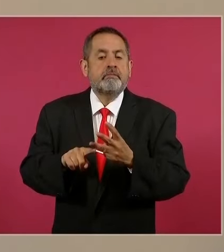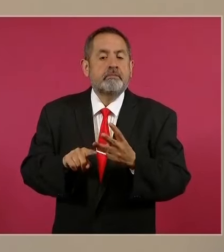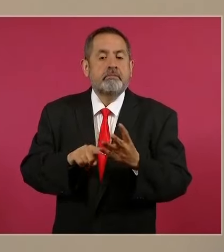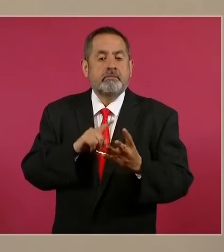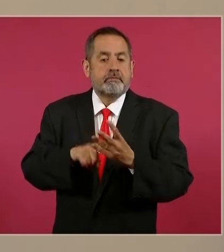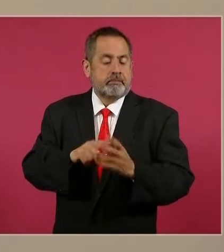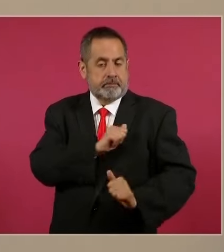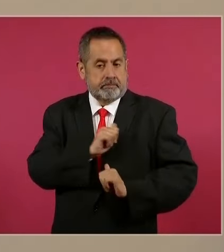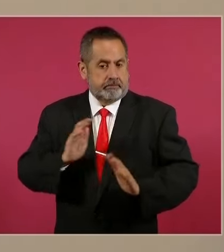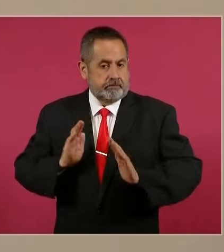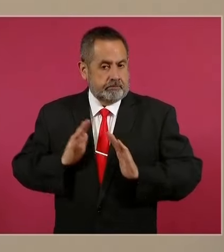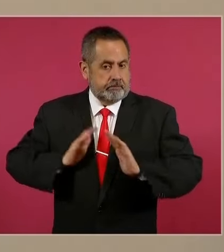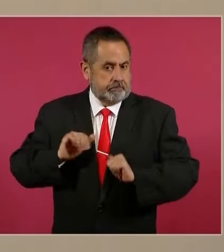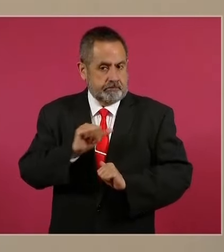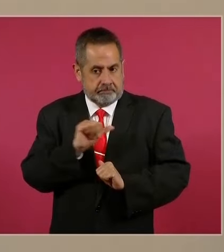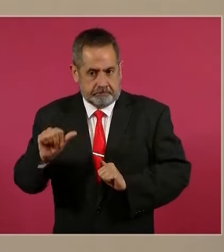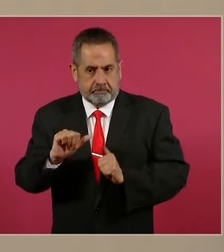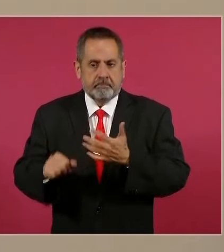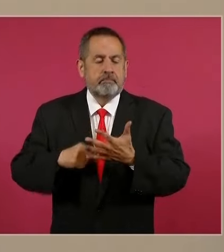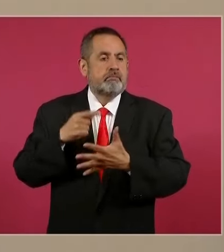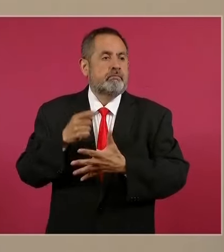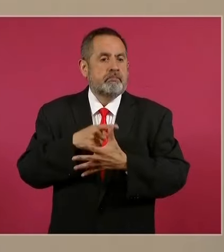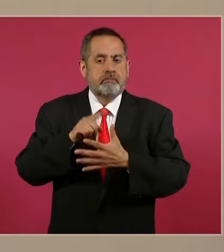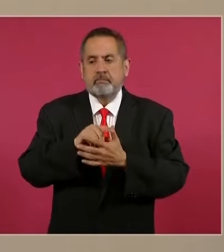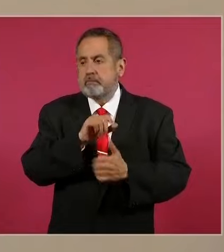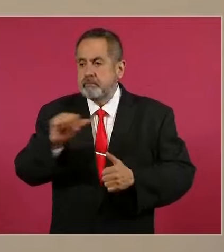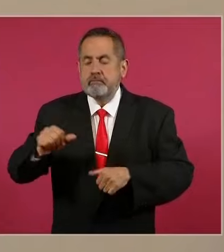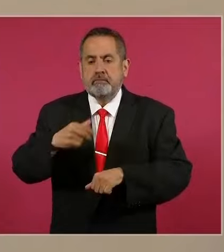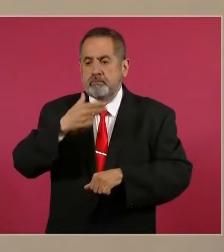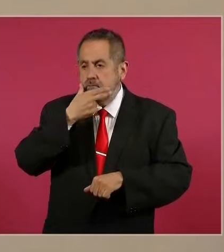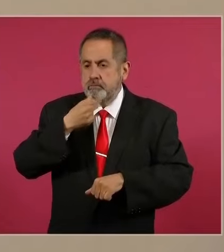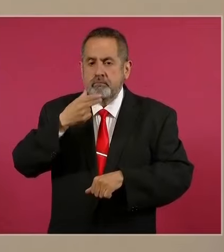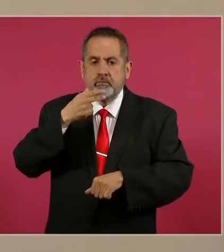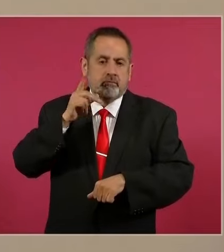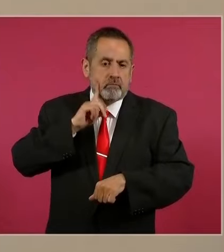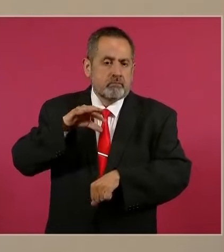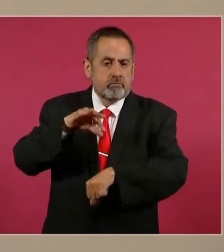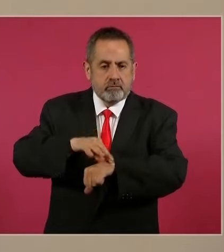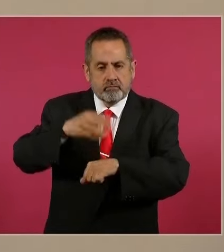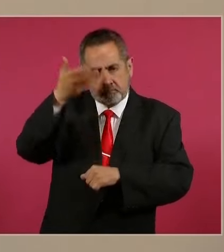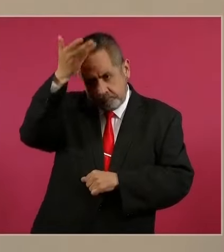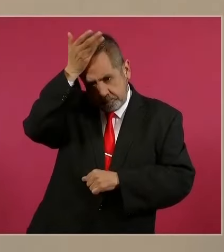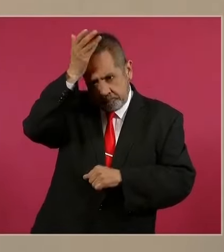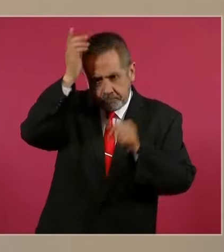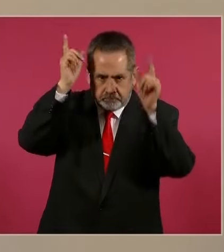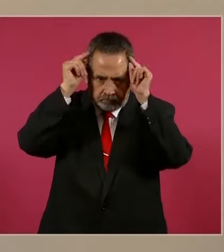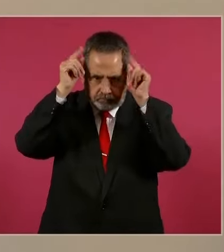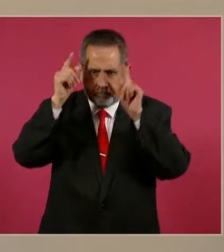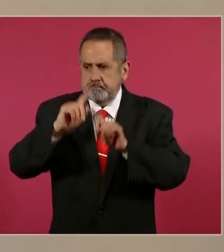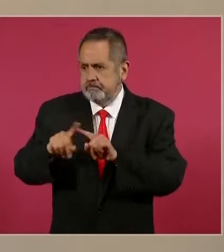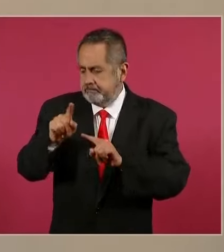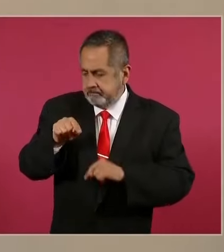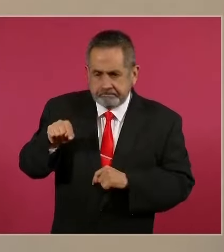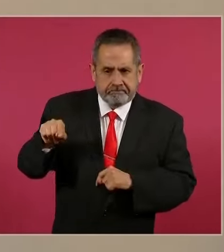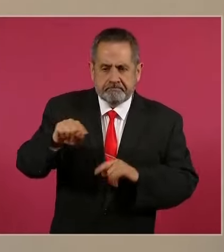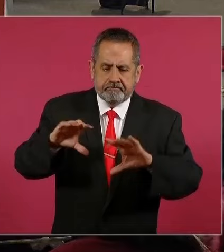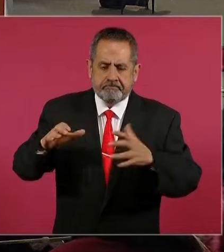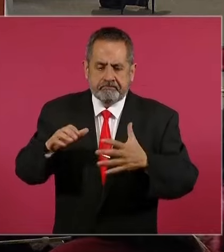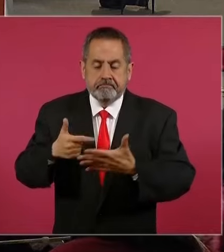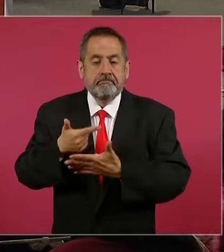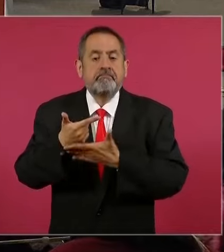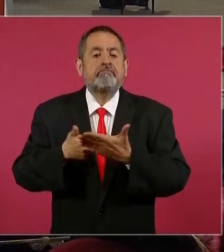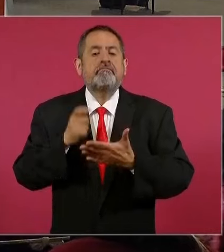Fuerzas Armadas, para médicas, médicos, enfermeras, enfermeros, para que se establezca un